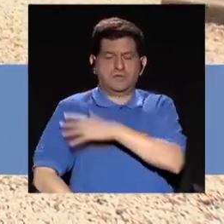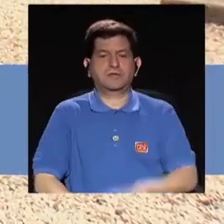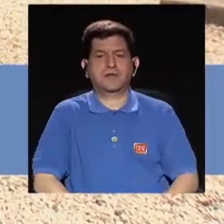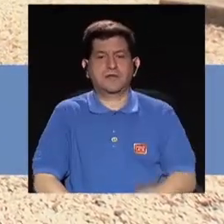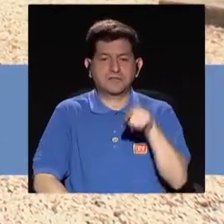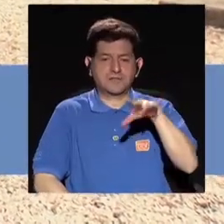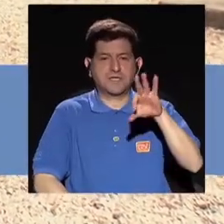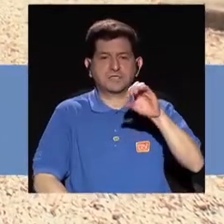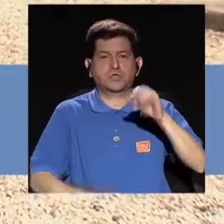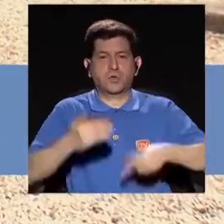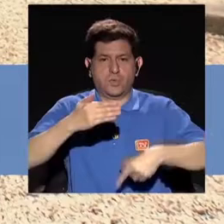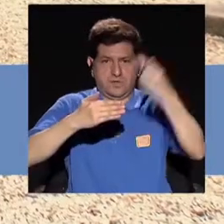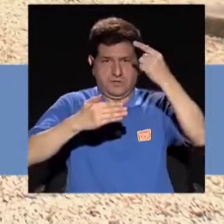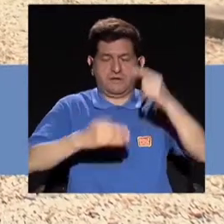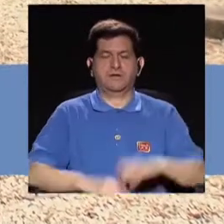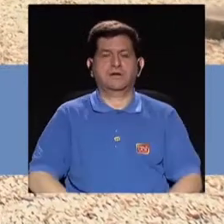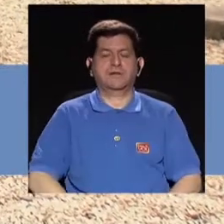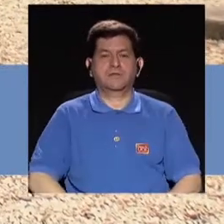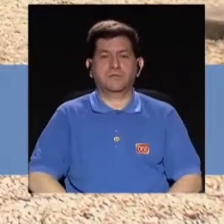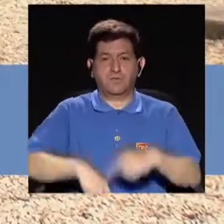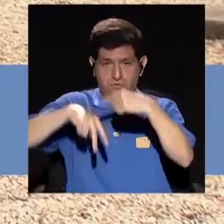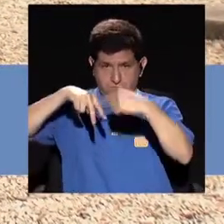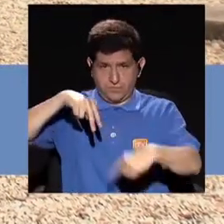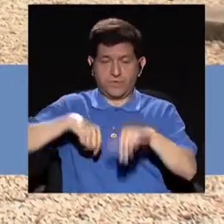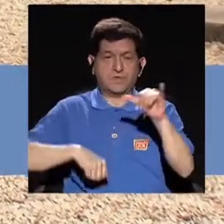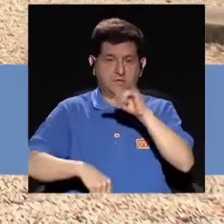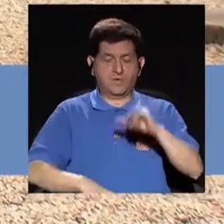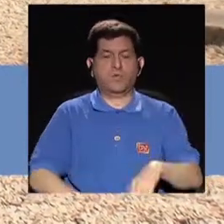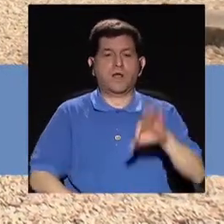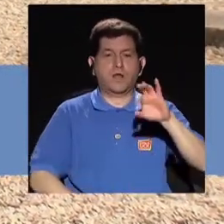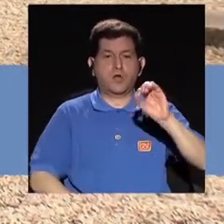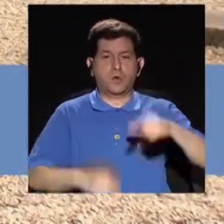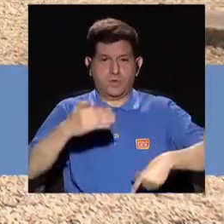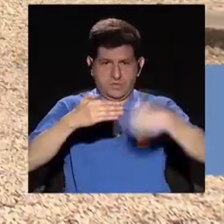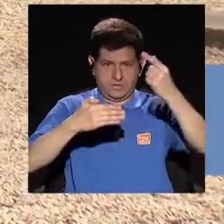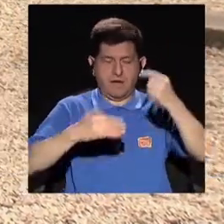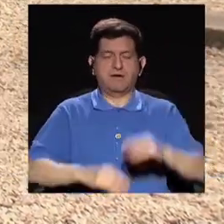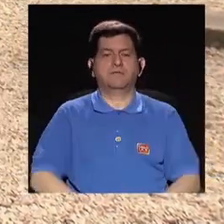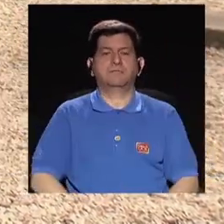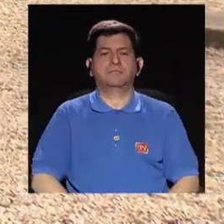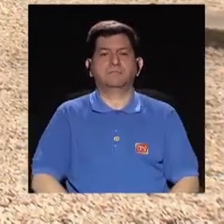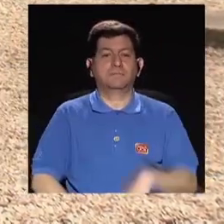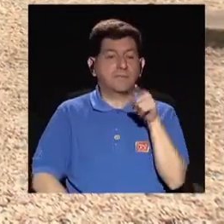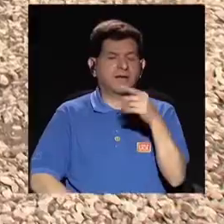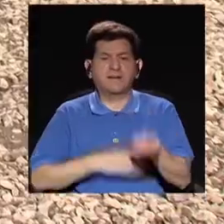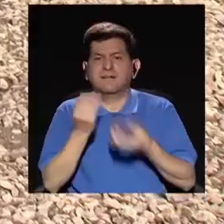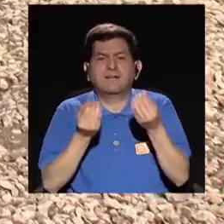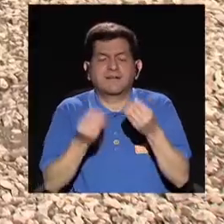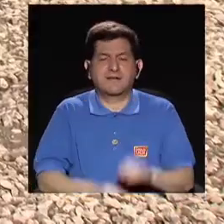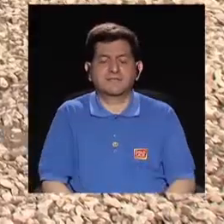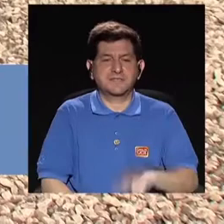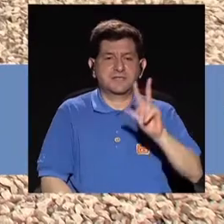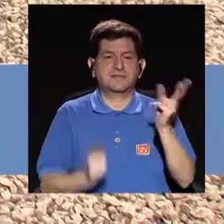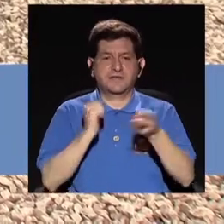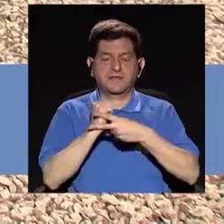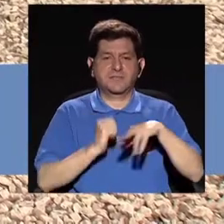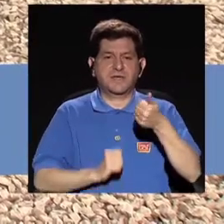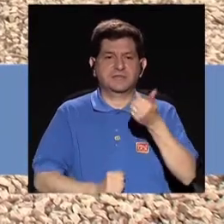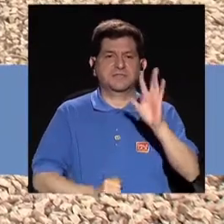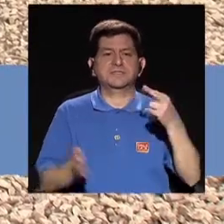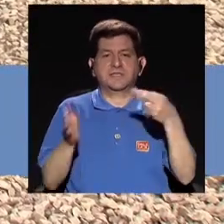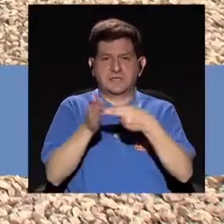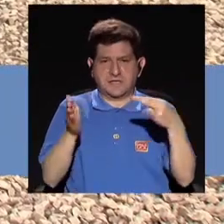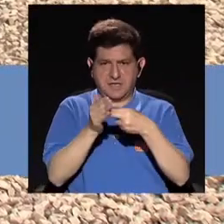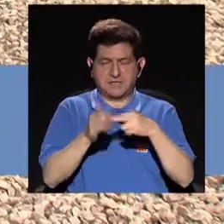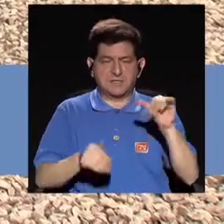y hacemos una flexión en 90 grados. Las piernas también van a estar en 90 grados. Aquí podemos hacer tres series